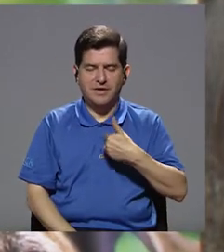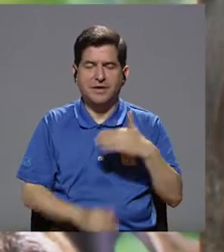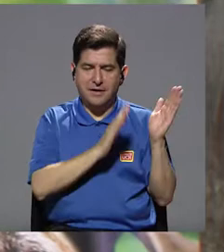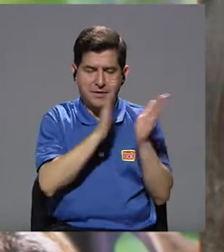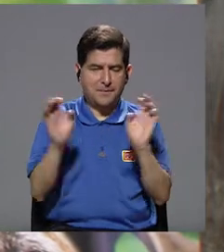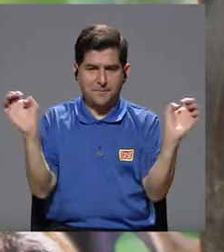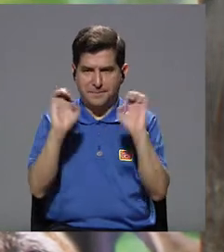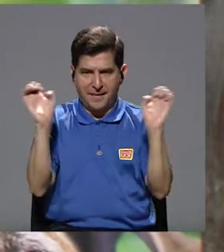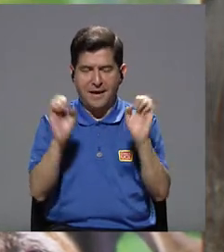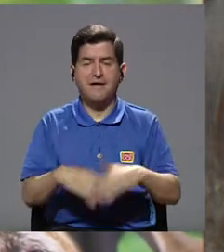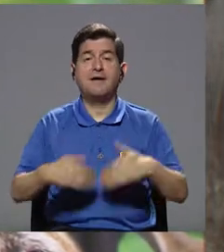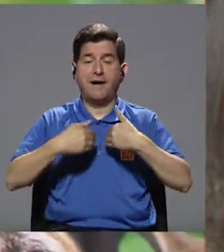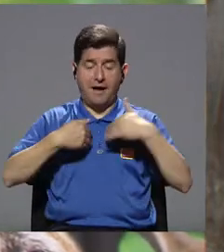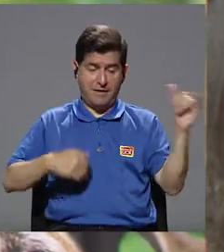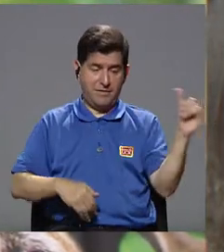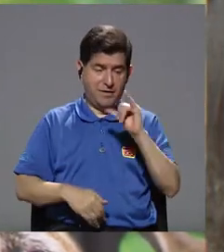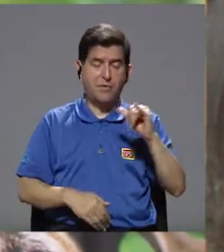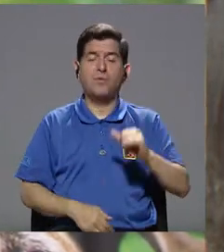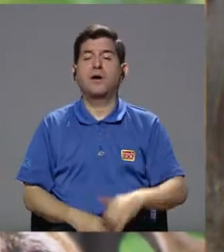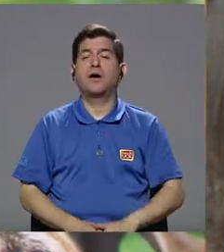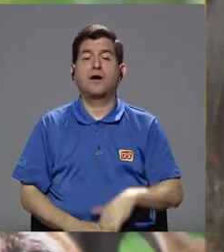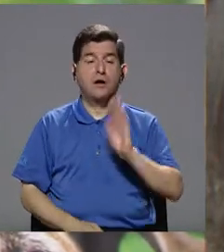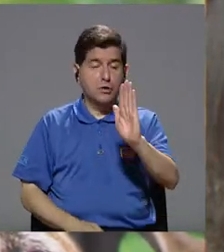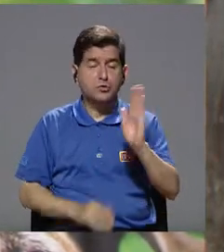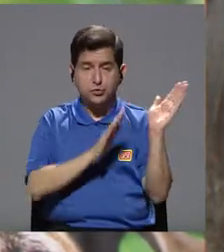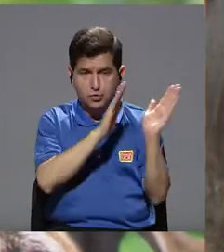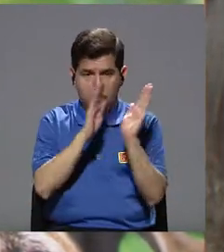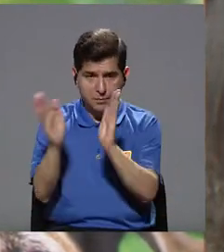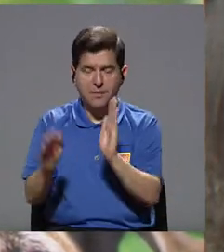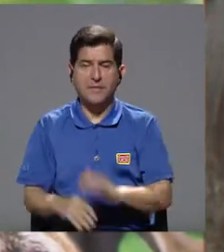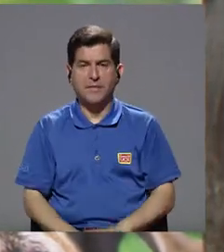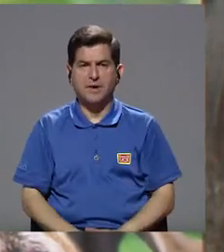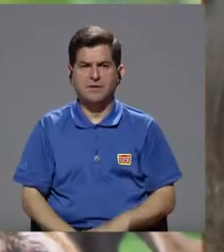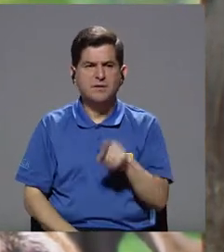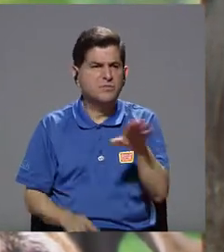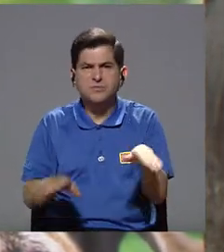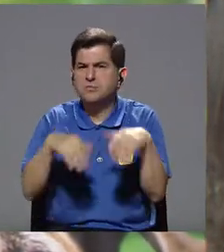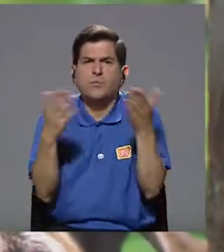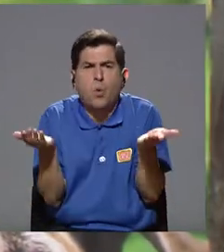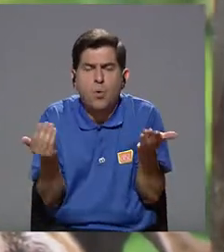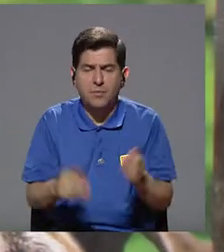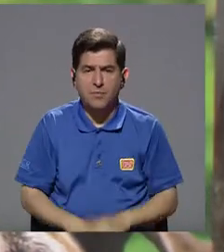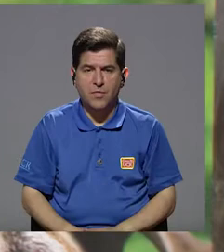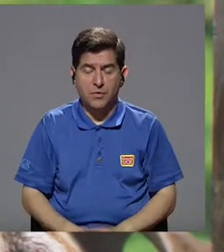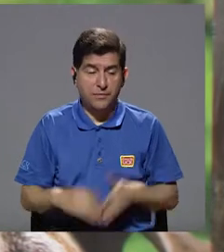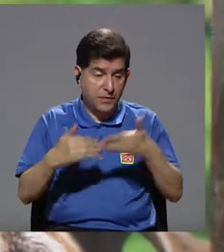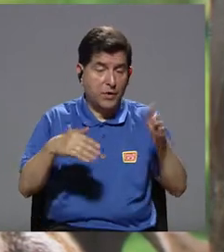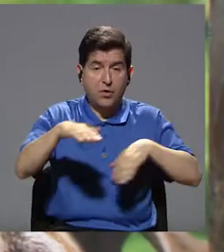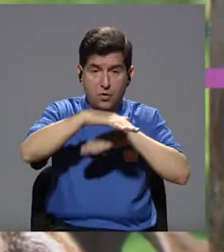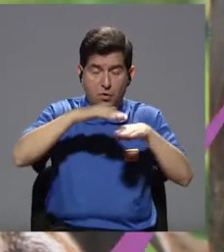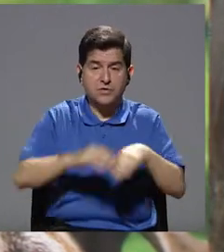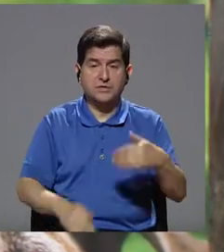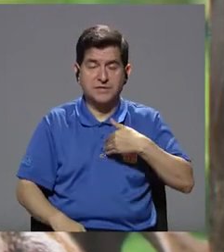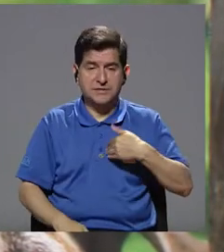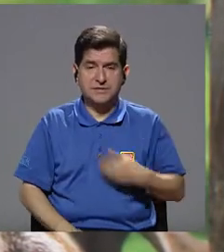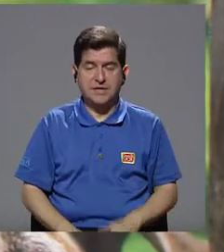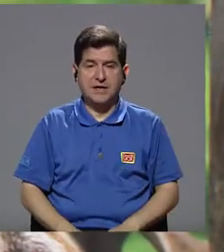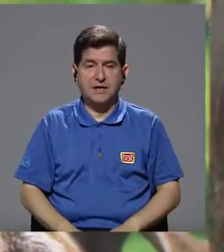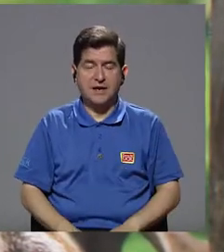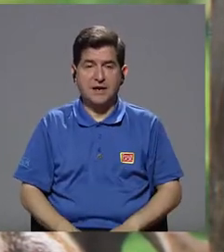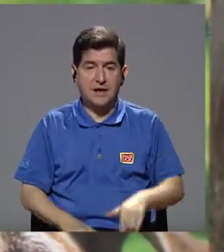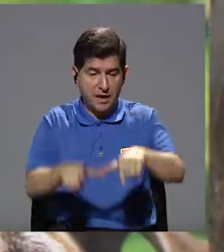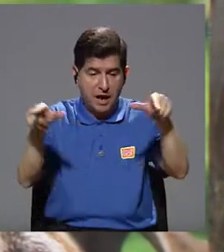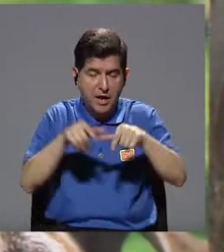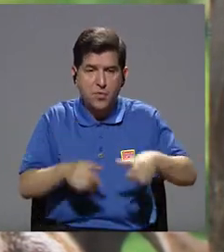que tener nuestro plan de emergencia, los animales también tienen que tener su plan de emergencia. ¿Cómo hacemos esto? Cosas tan básicas como tener transportadoras,